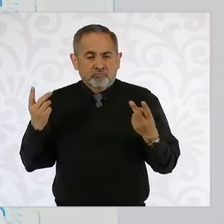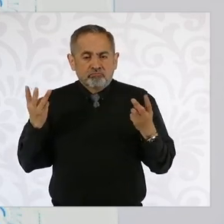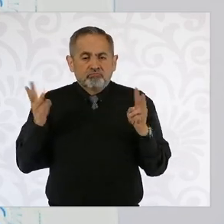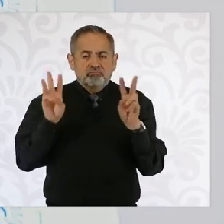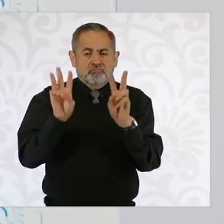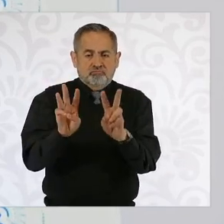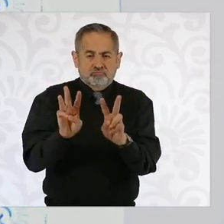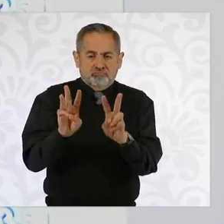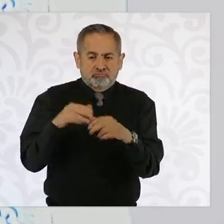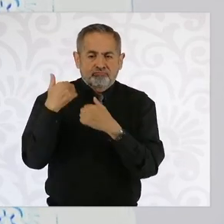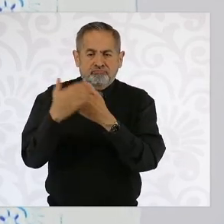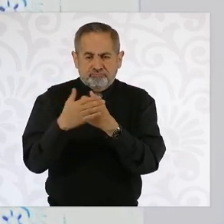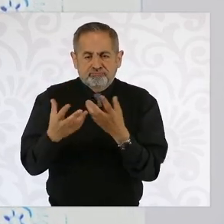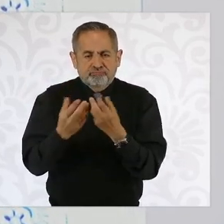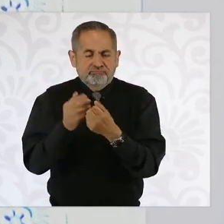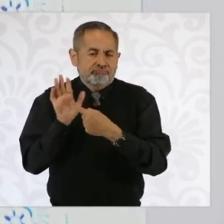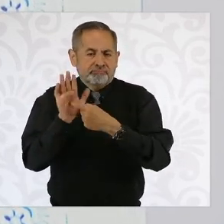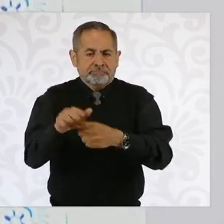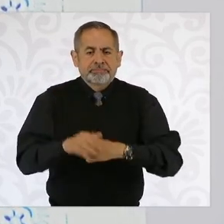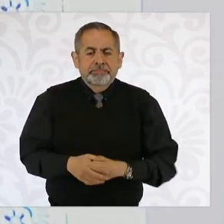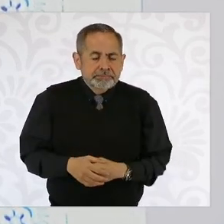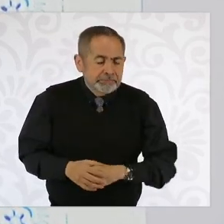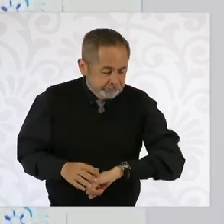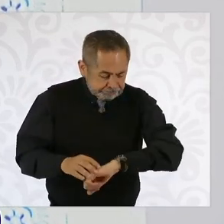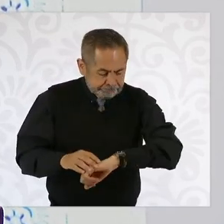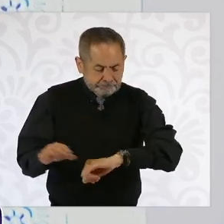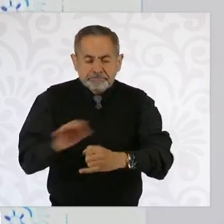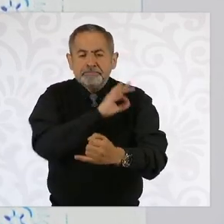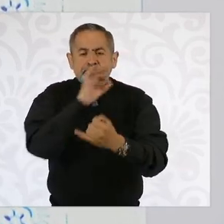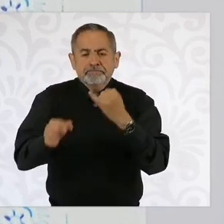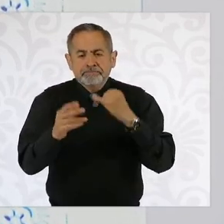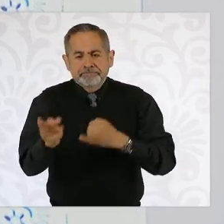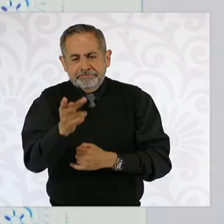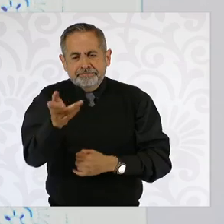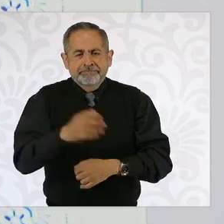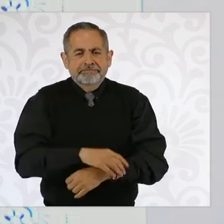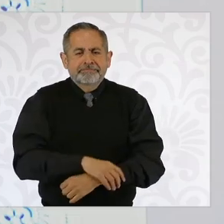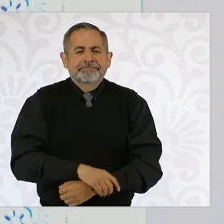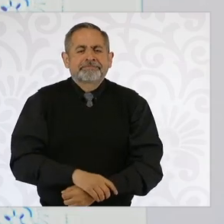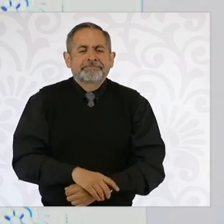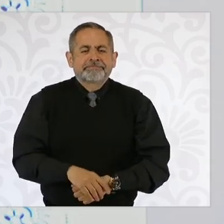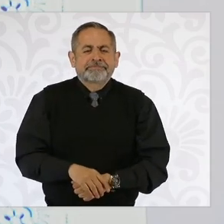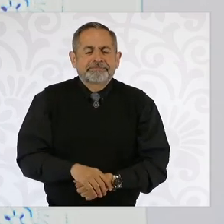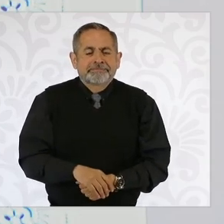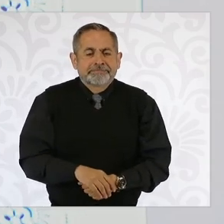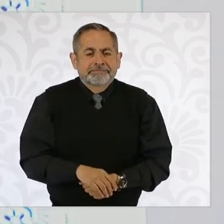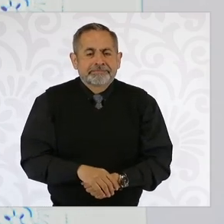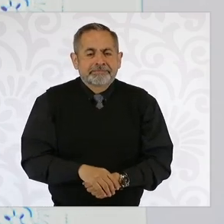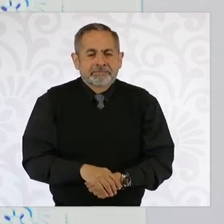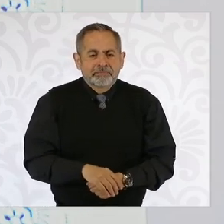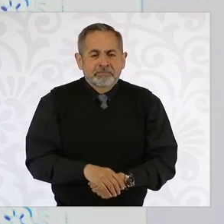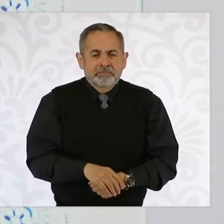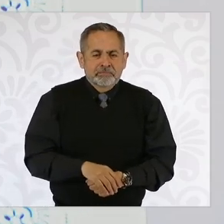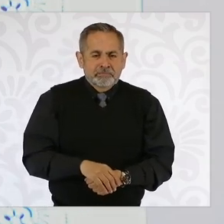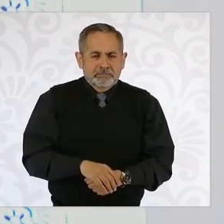ya los vamos a presentar. A ver, ya la última, porque bueno, vamos con